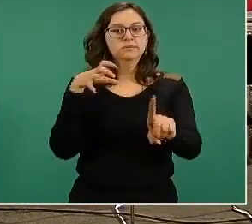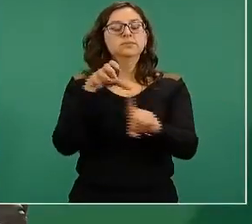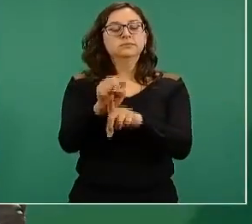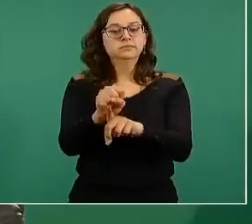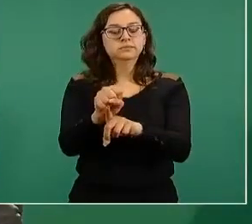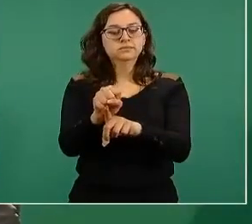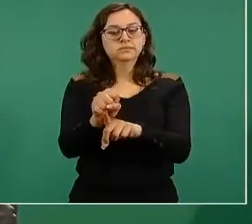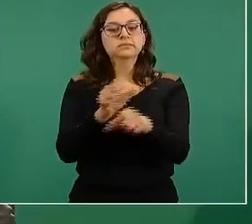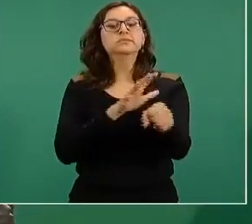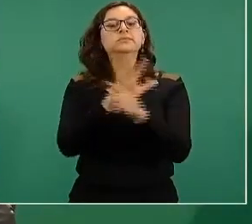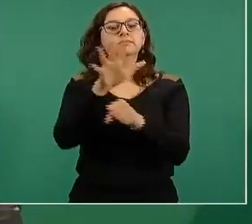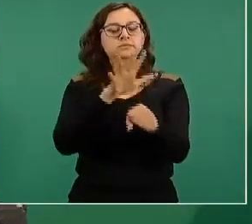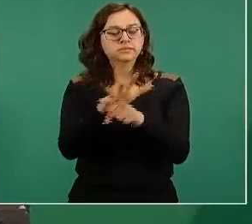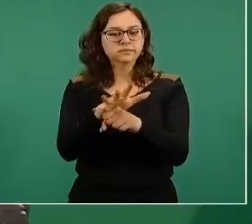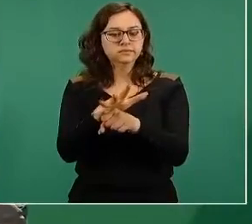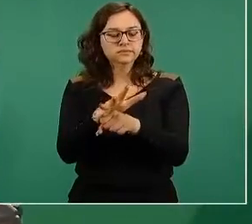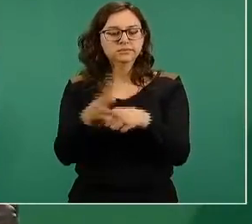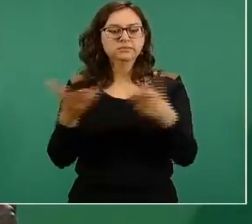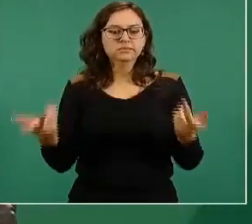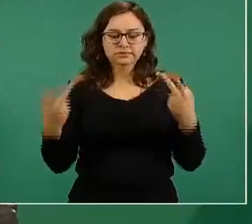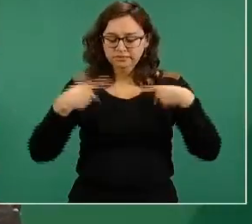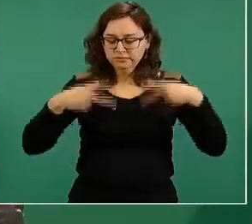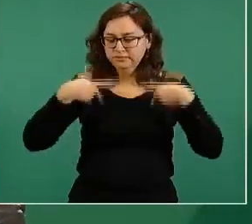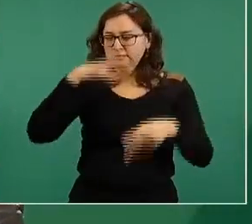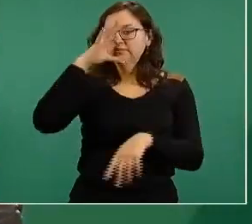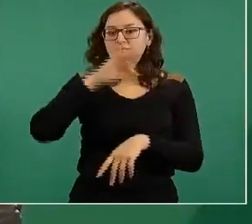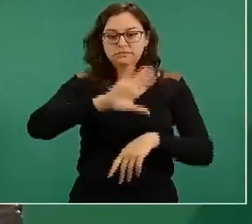reducir las muertes.